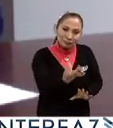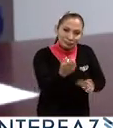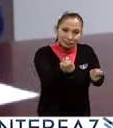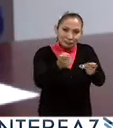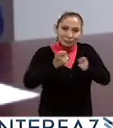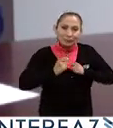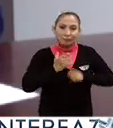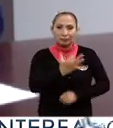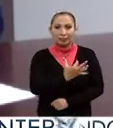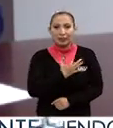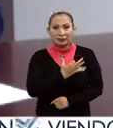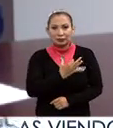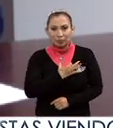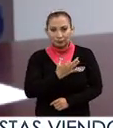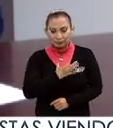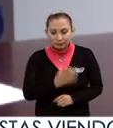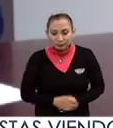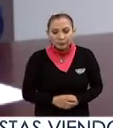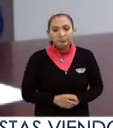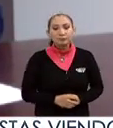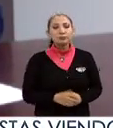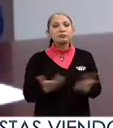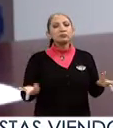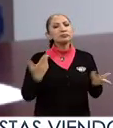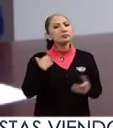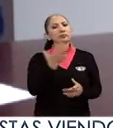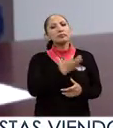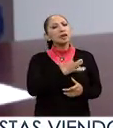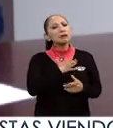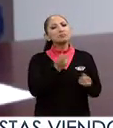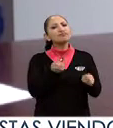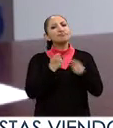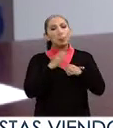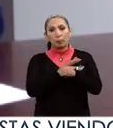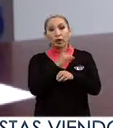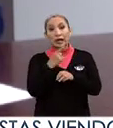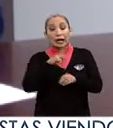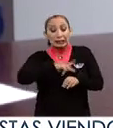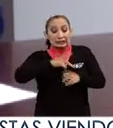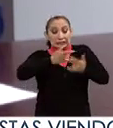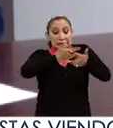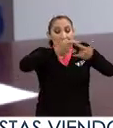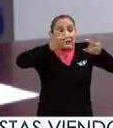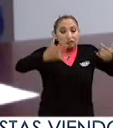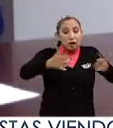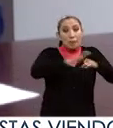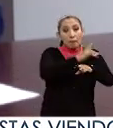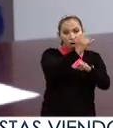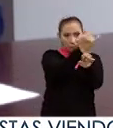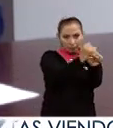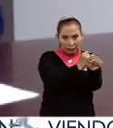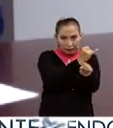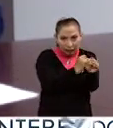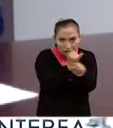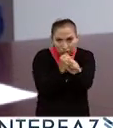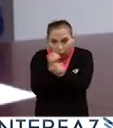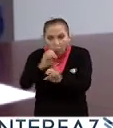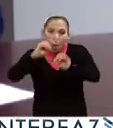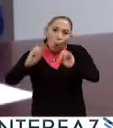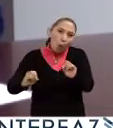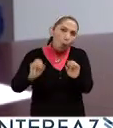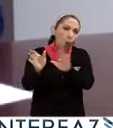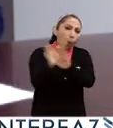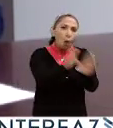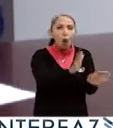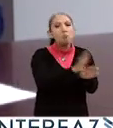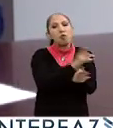recibiera esta distinción. La distinción se da por la trayectoria, ya sea de investigación o en el ámbito